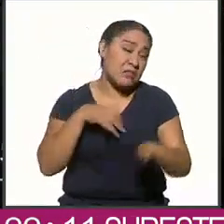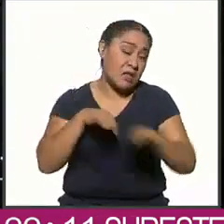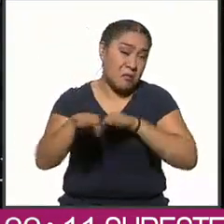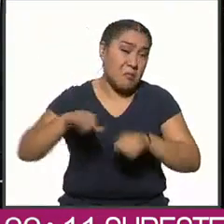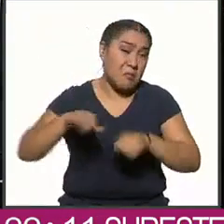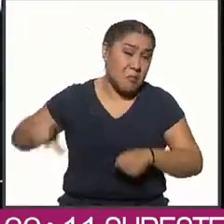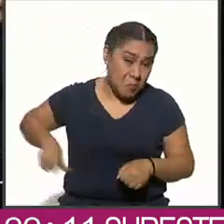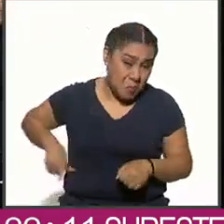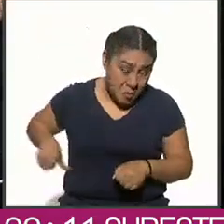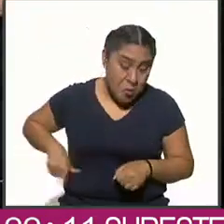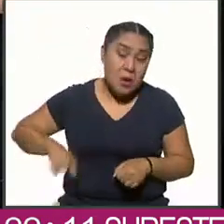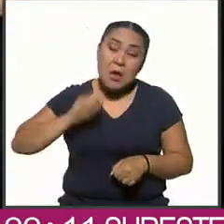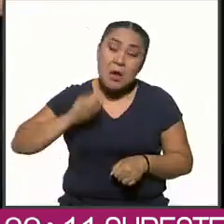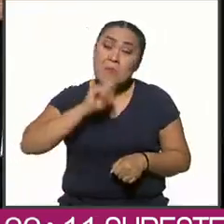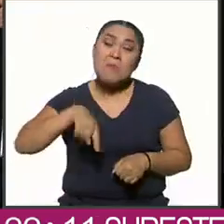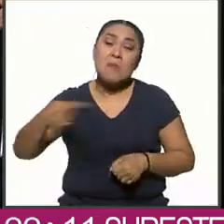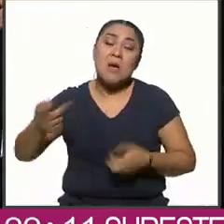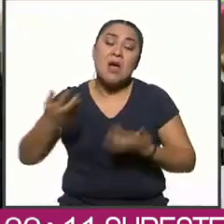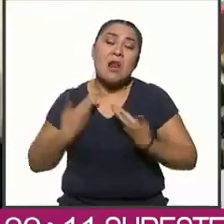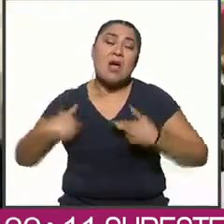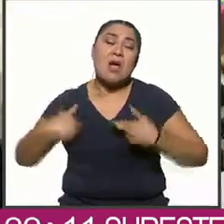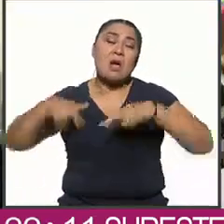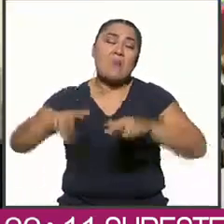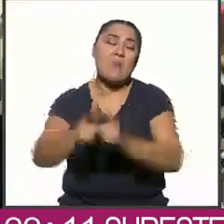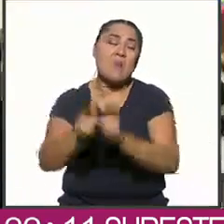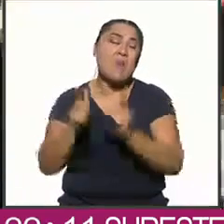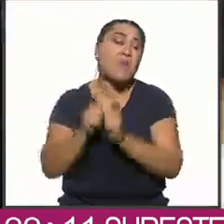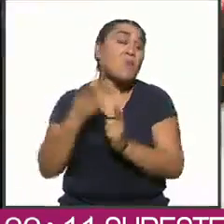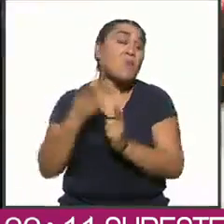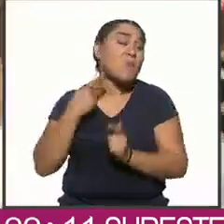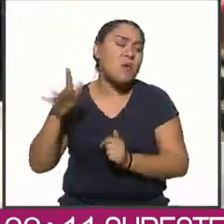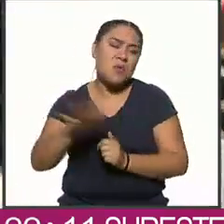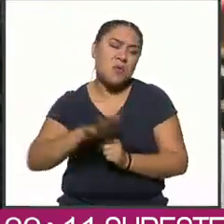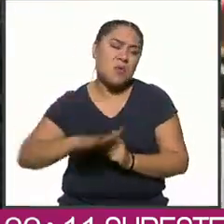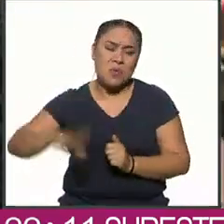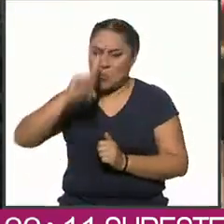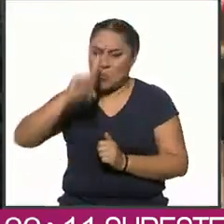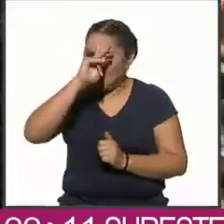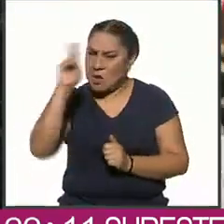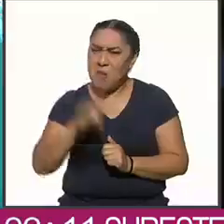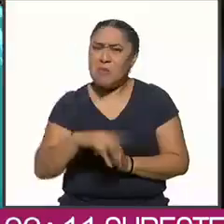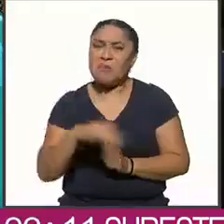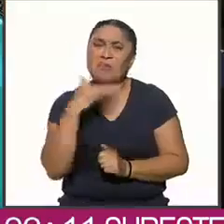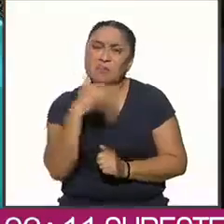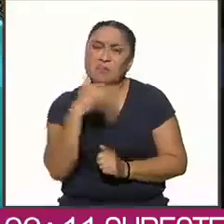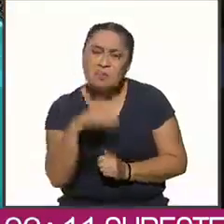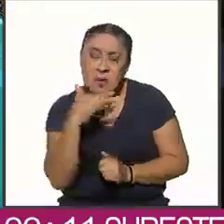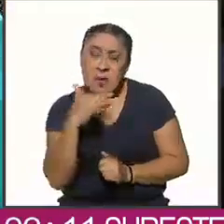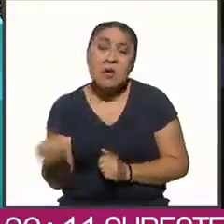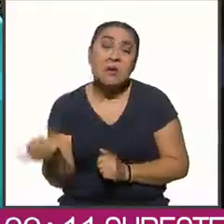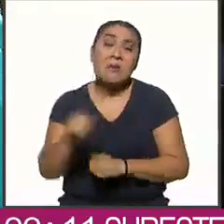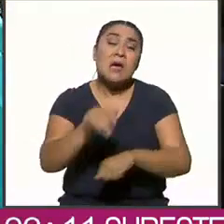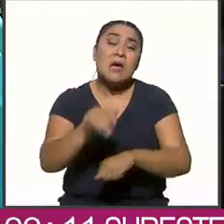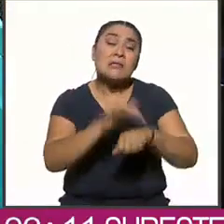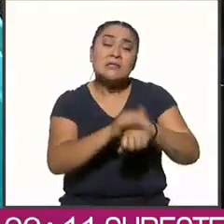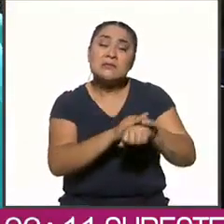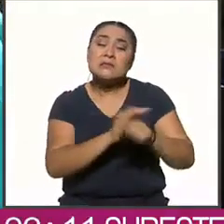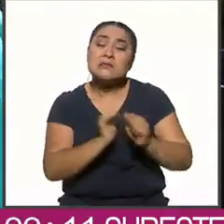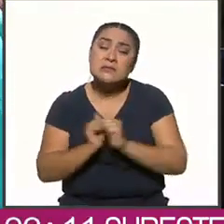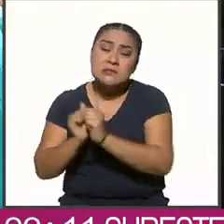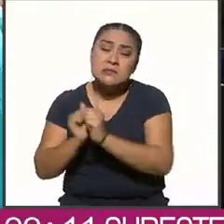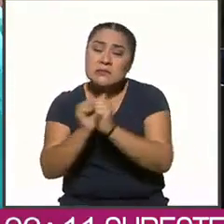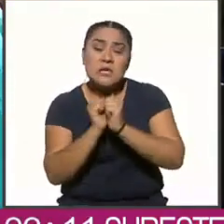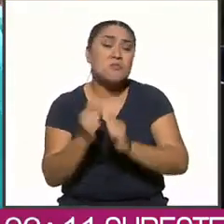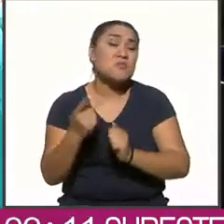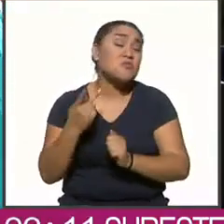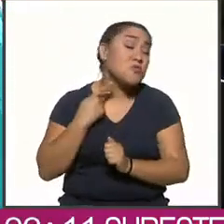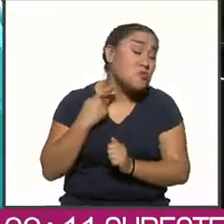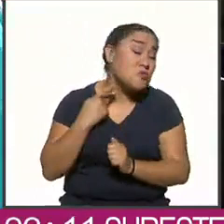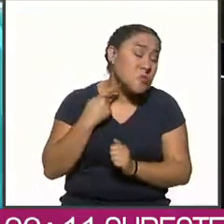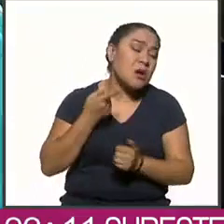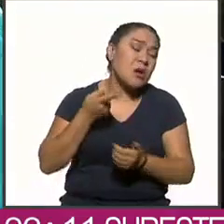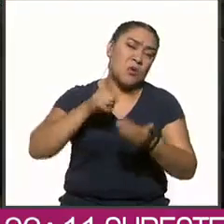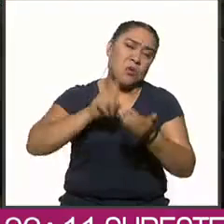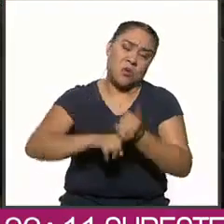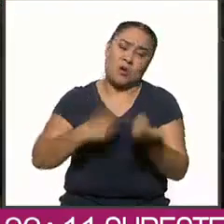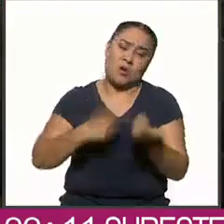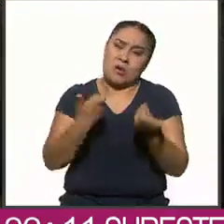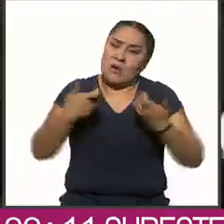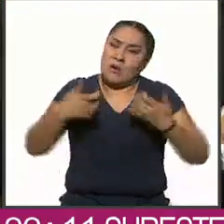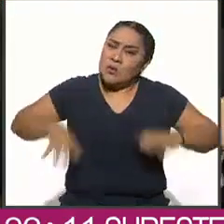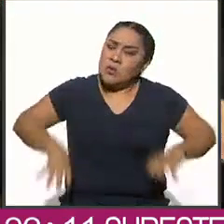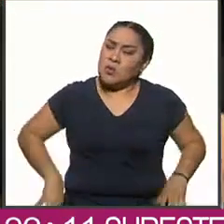a los partidos que cubrieron de corrupción el país. Son amigos íntimos de políticos que se llenaron los